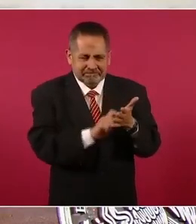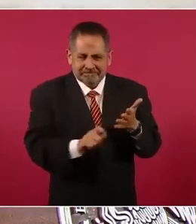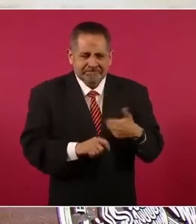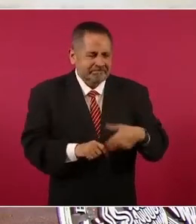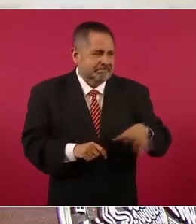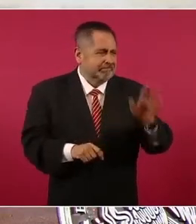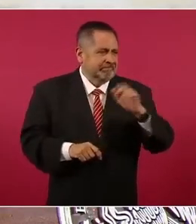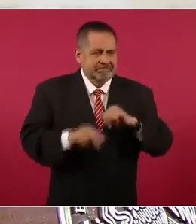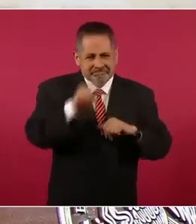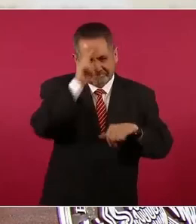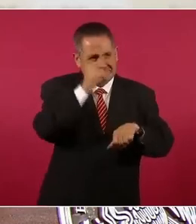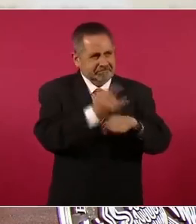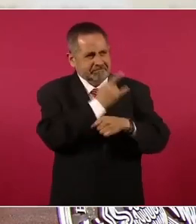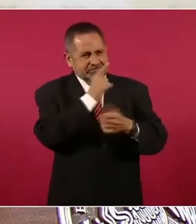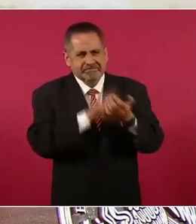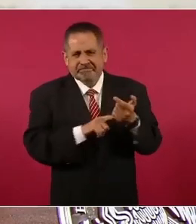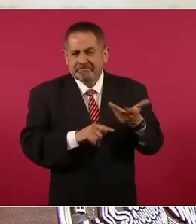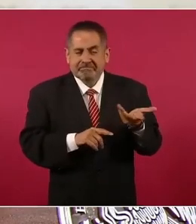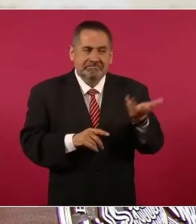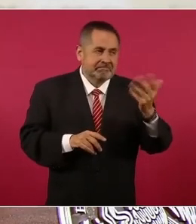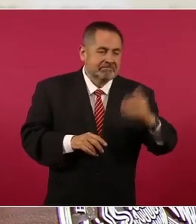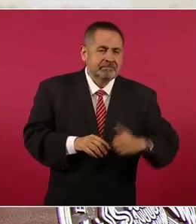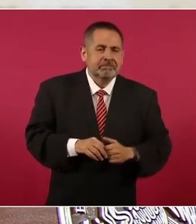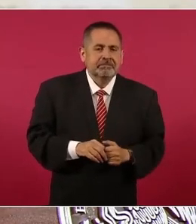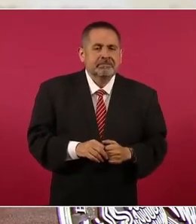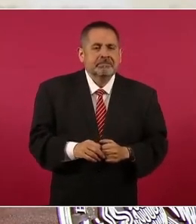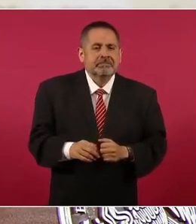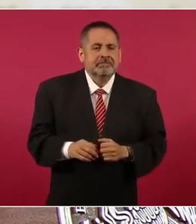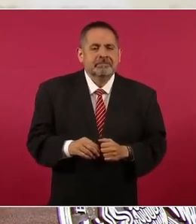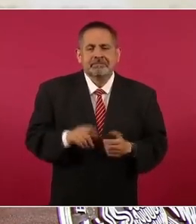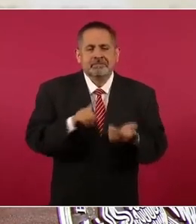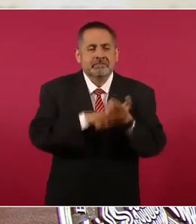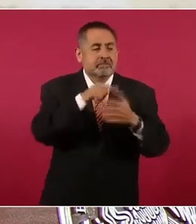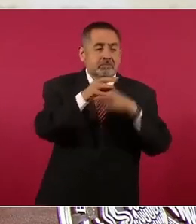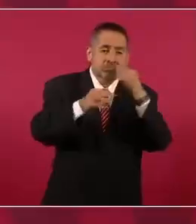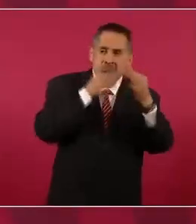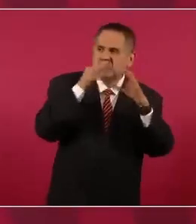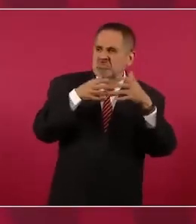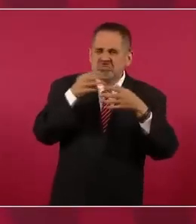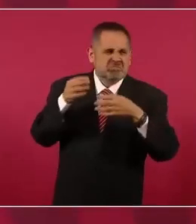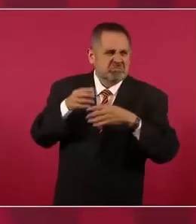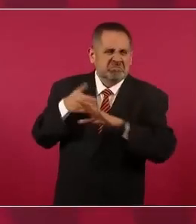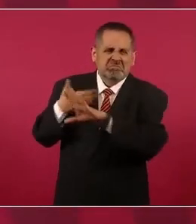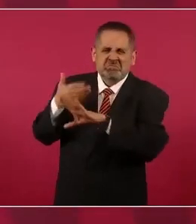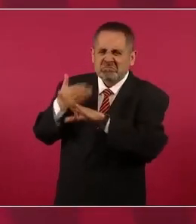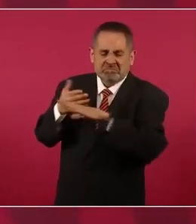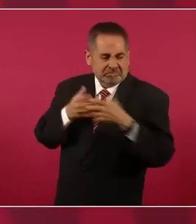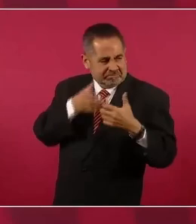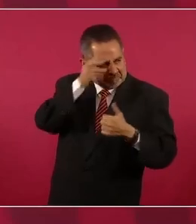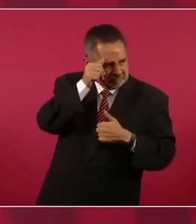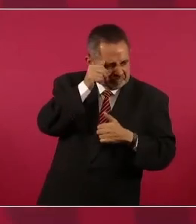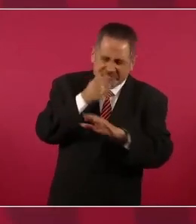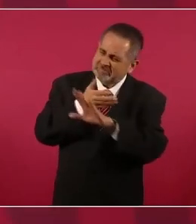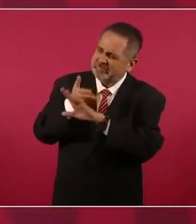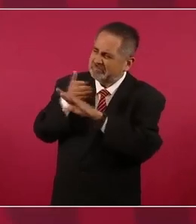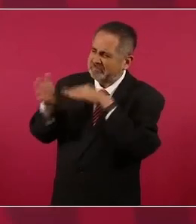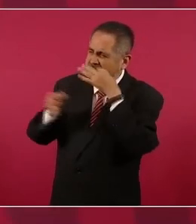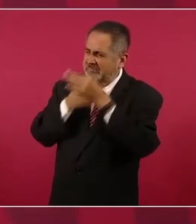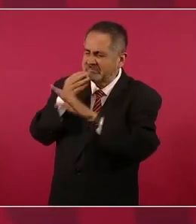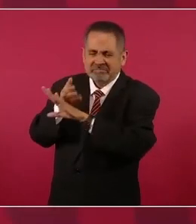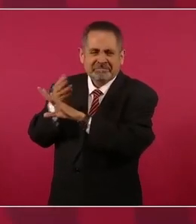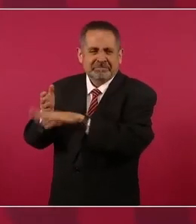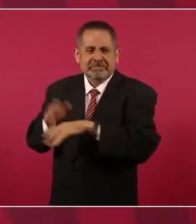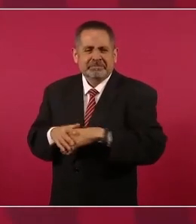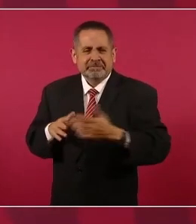intelectuales que Son campañas. Son campañas